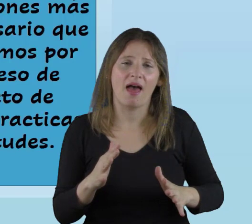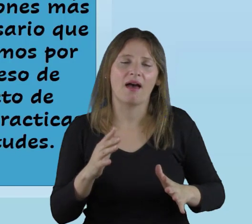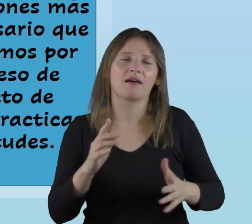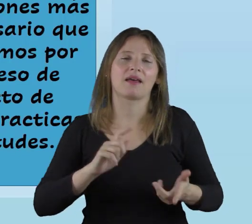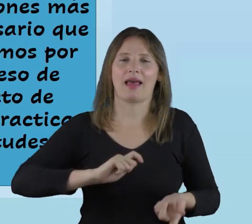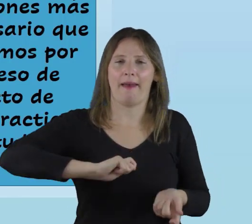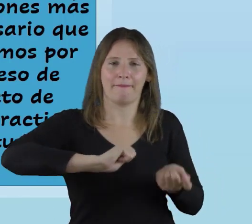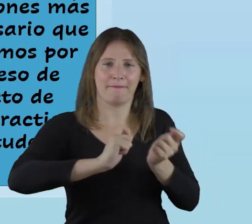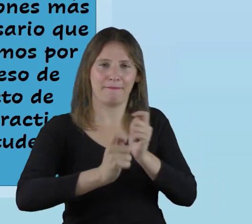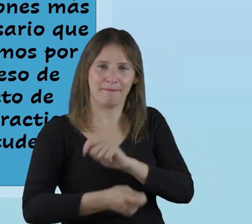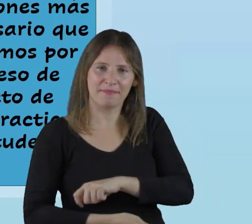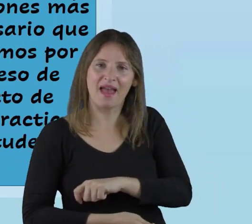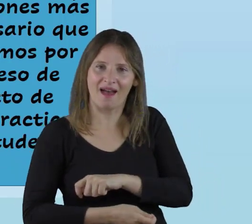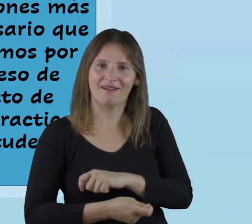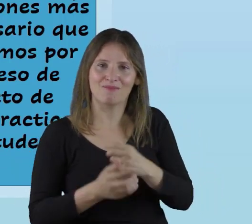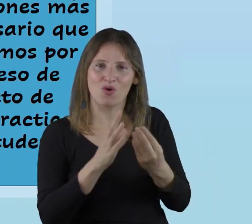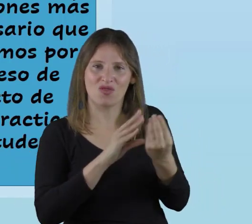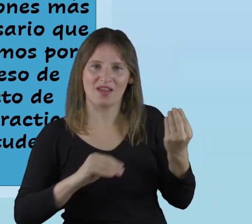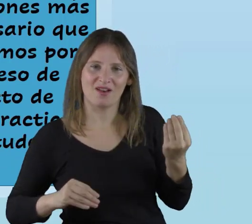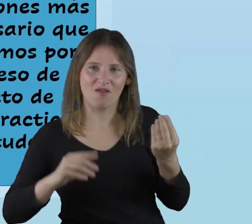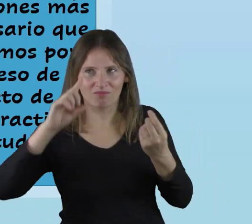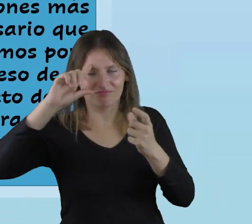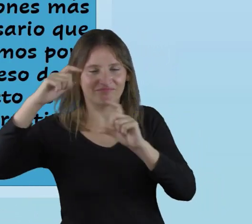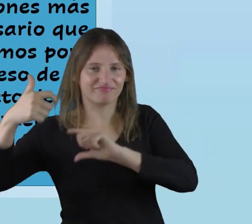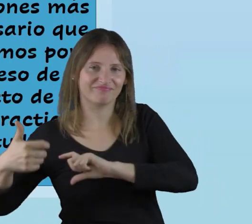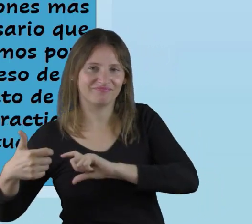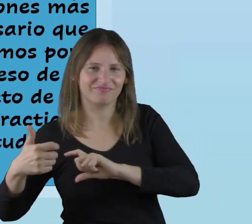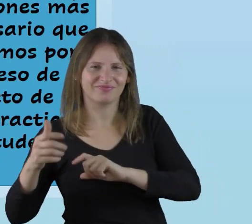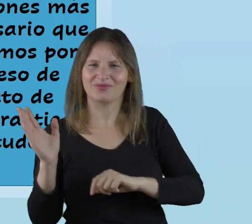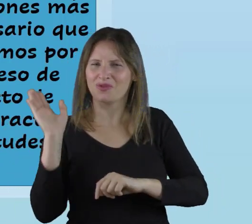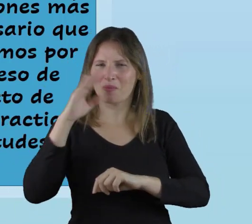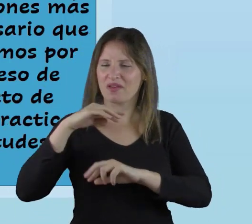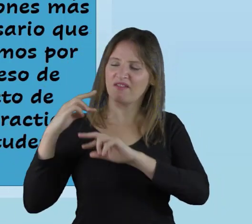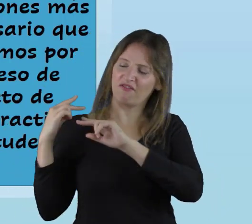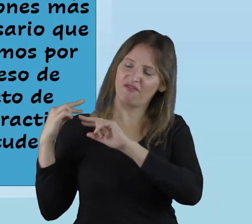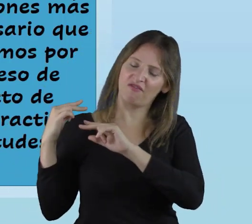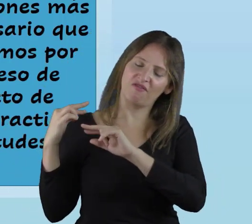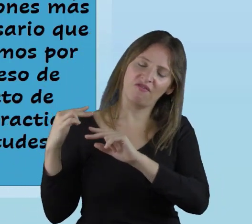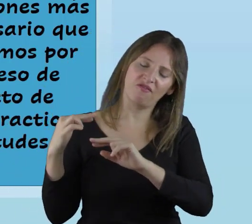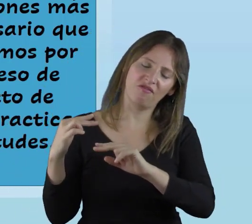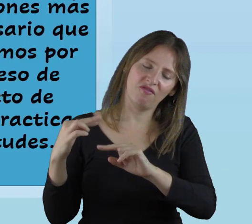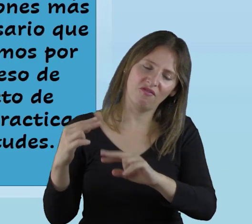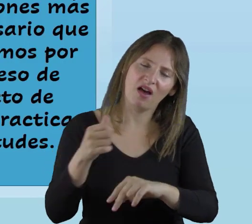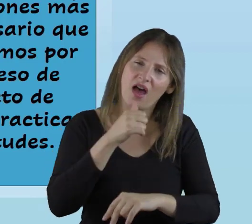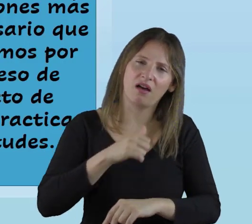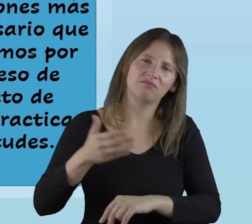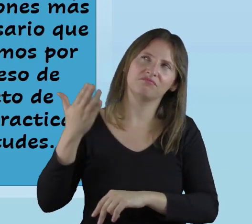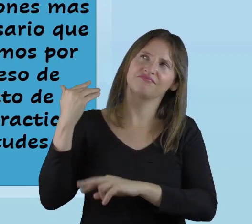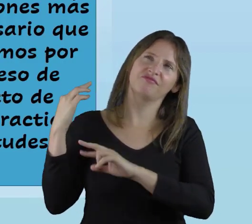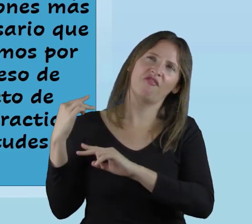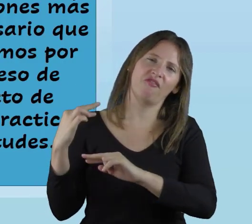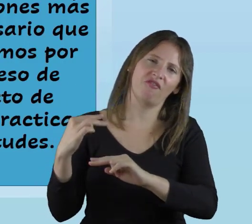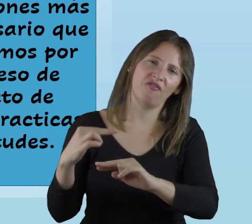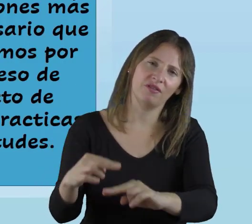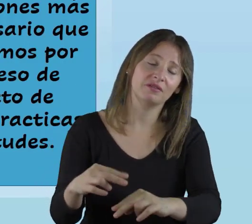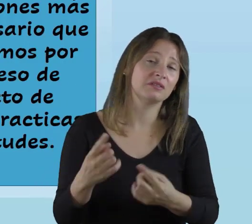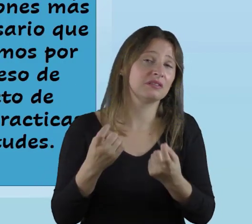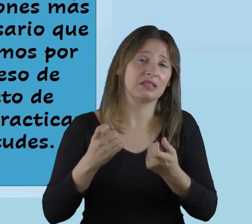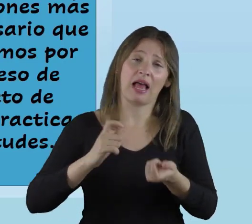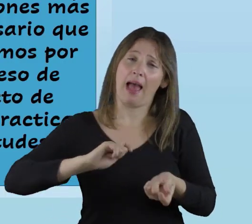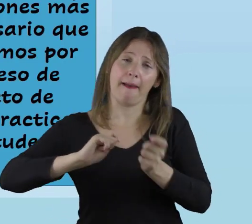para cambiar este paradigma no podemos continuar con